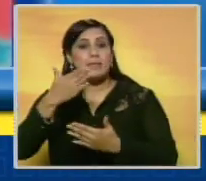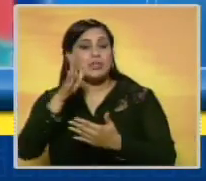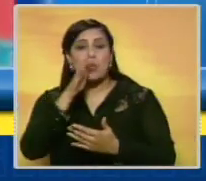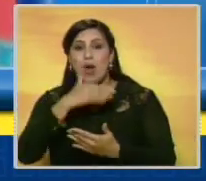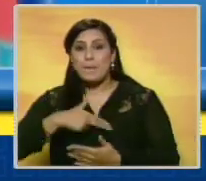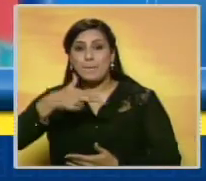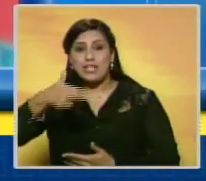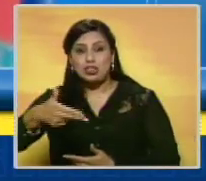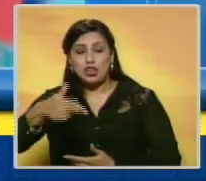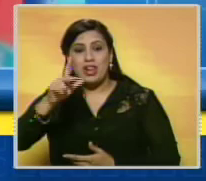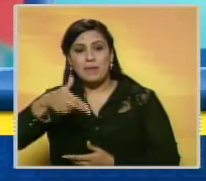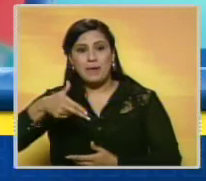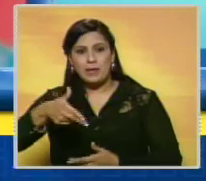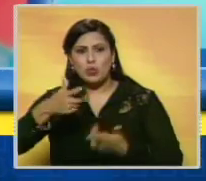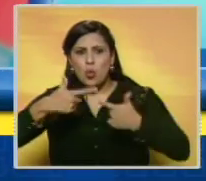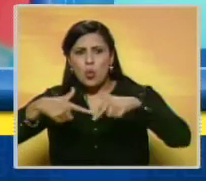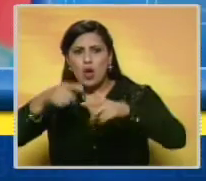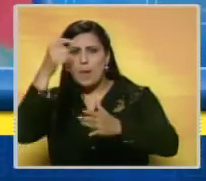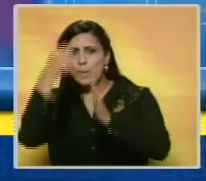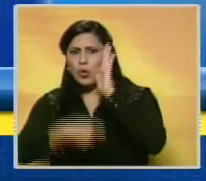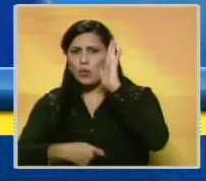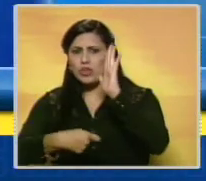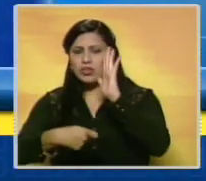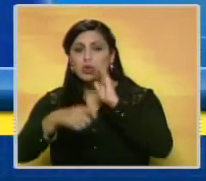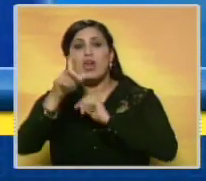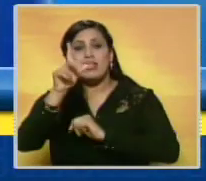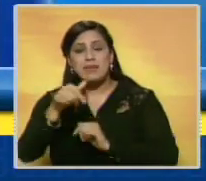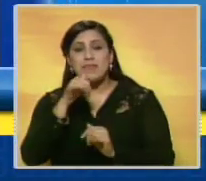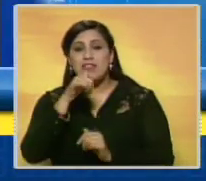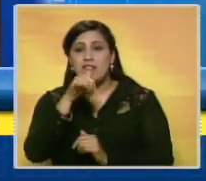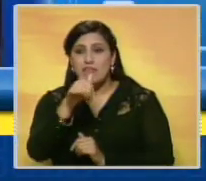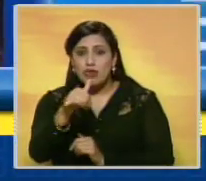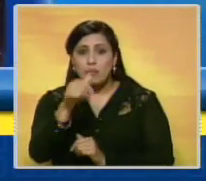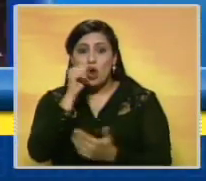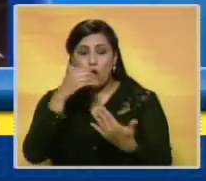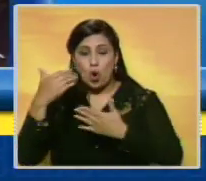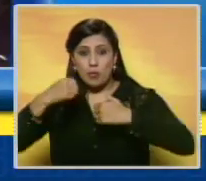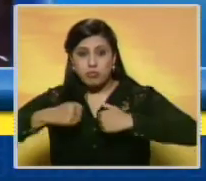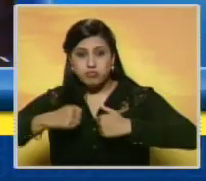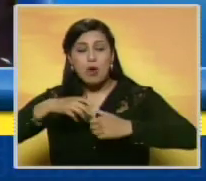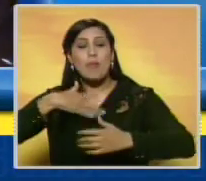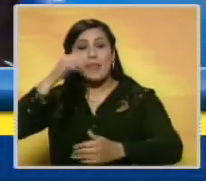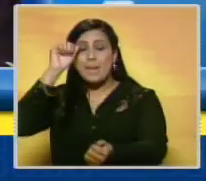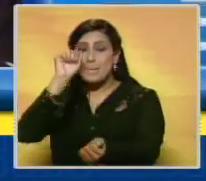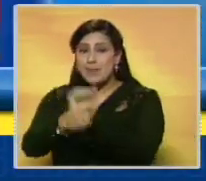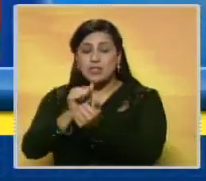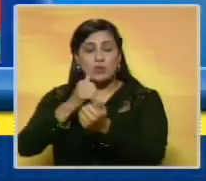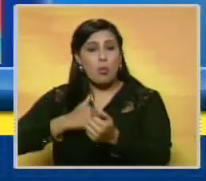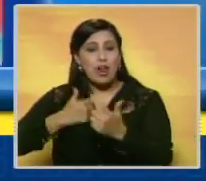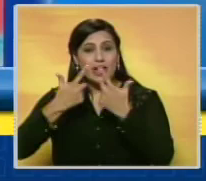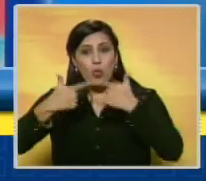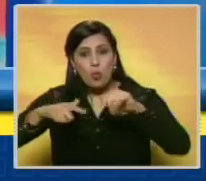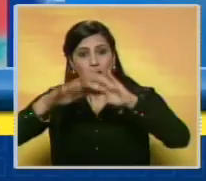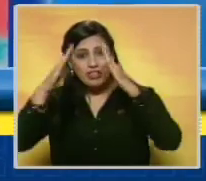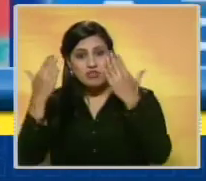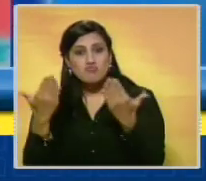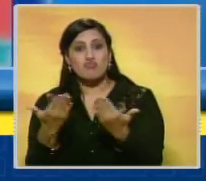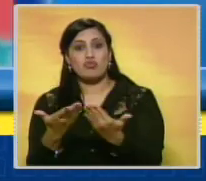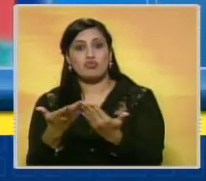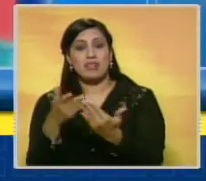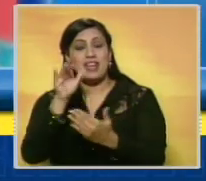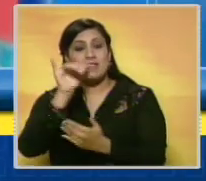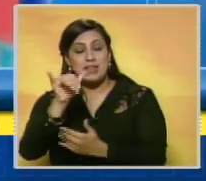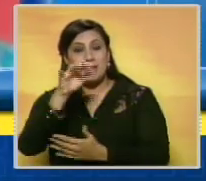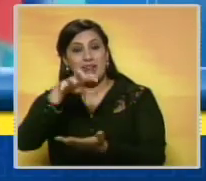armas y porte de armas de fuego en lugares prohibidos. Con esta notificación, Johnny Bolívar puede ser capturado en cualquier parte del mundo y en este